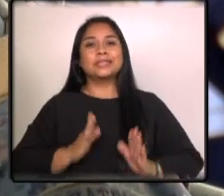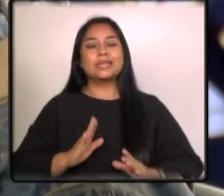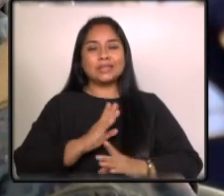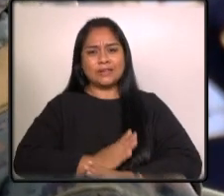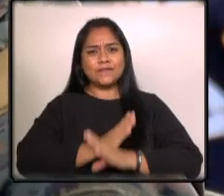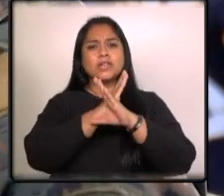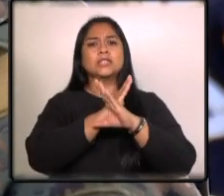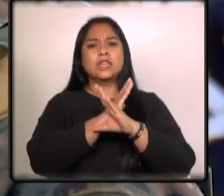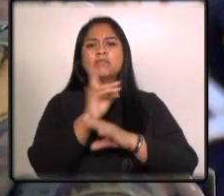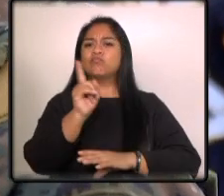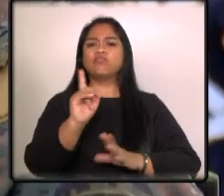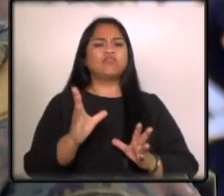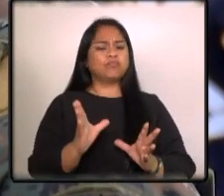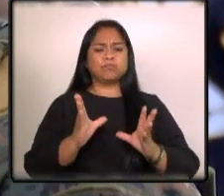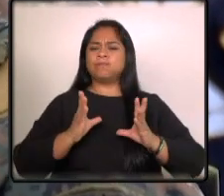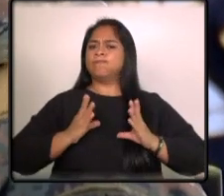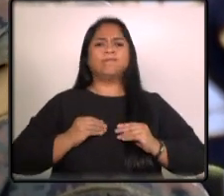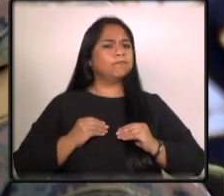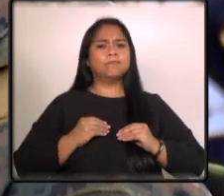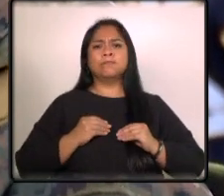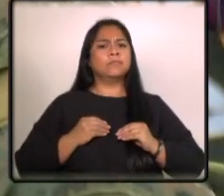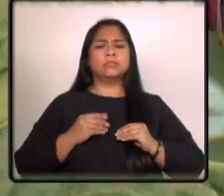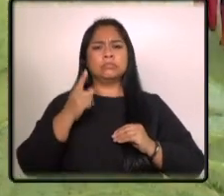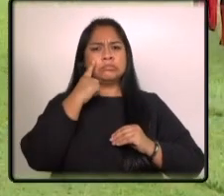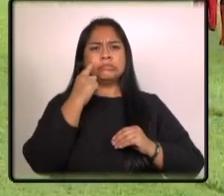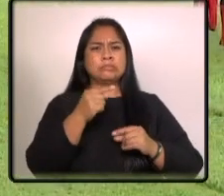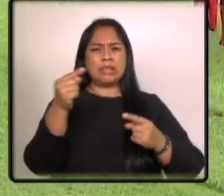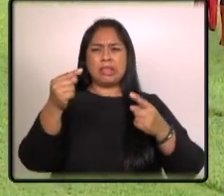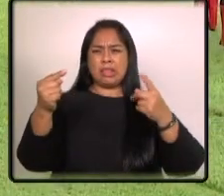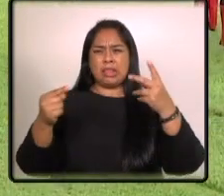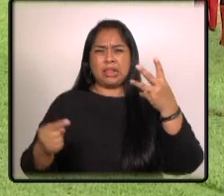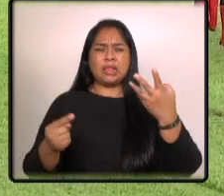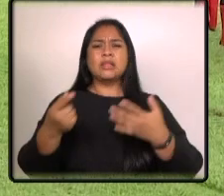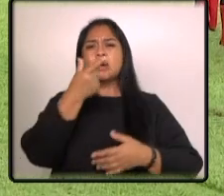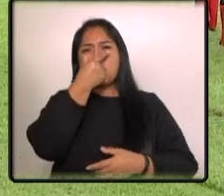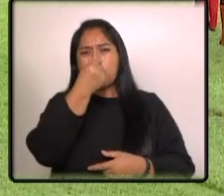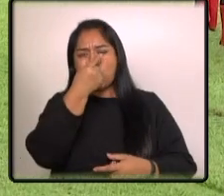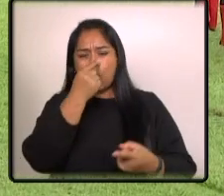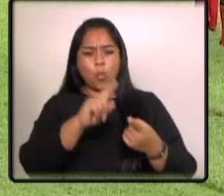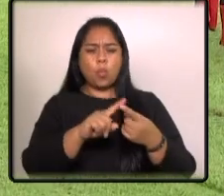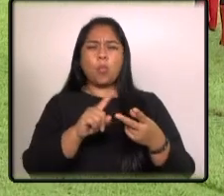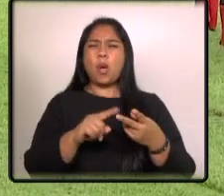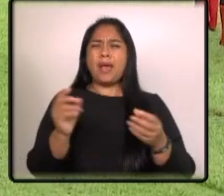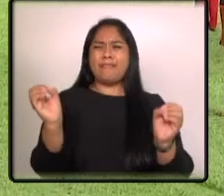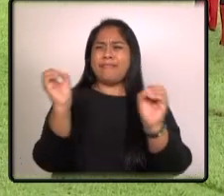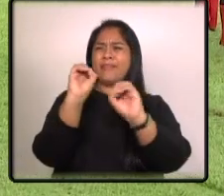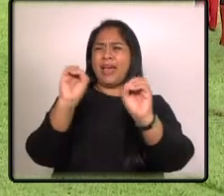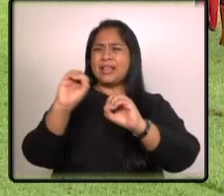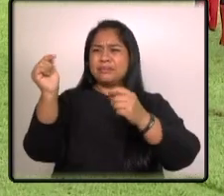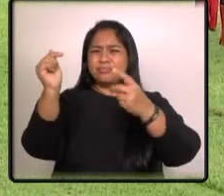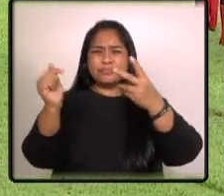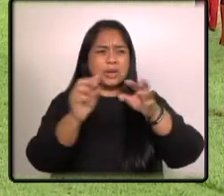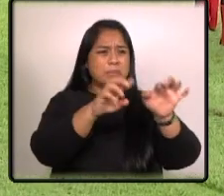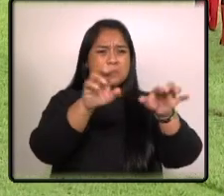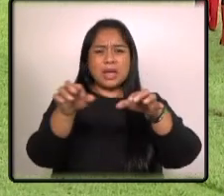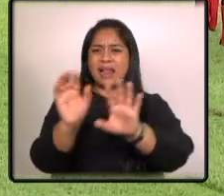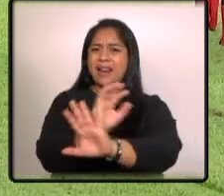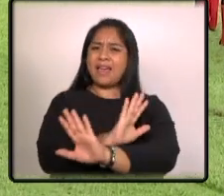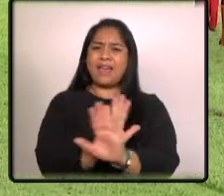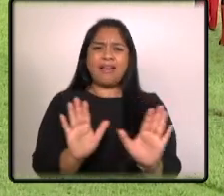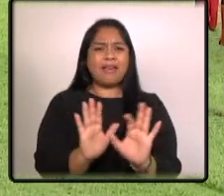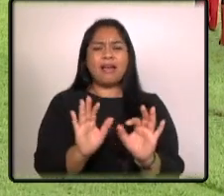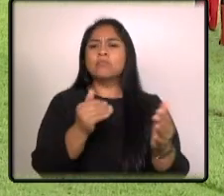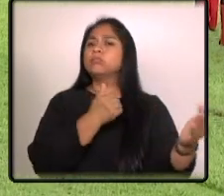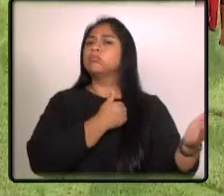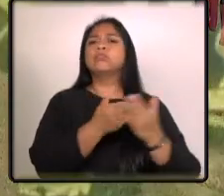no tolere ningún indicio de actos de corrupción por ninguno de sus miembros sin